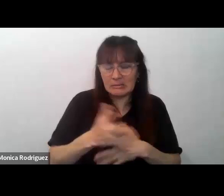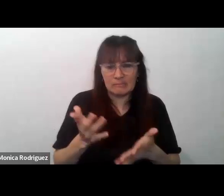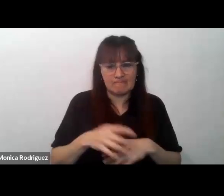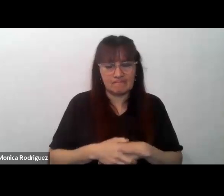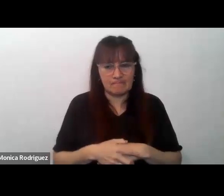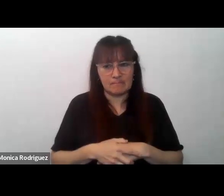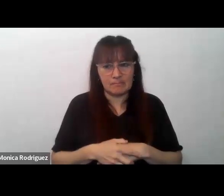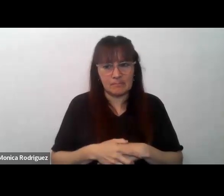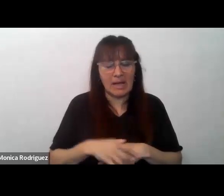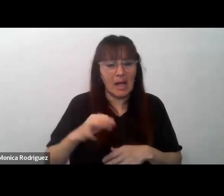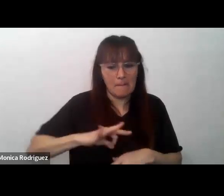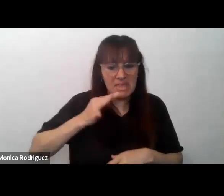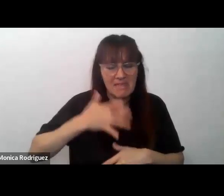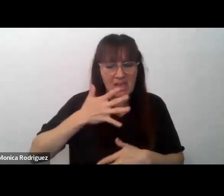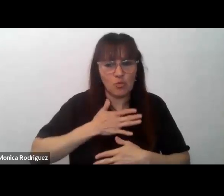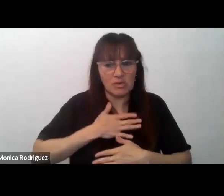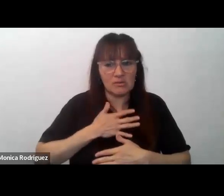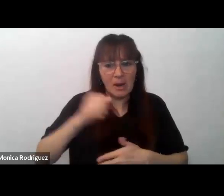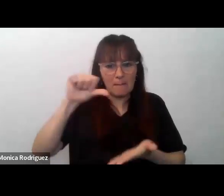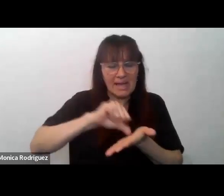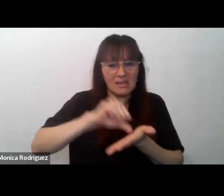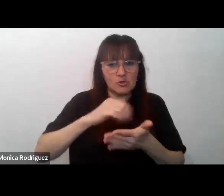inmiscuirse en nuestra vida en nuestro país